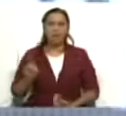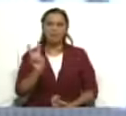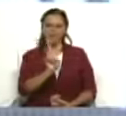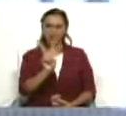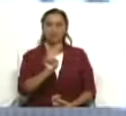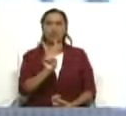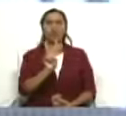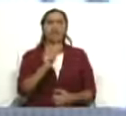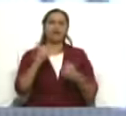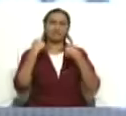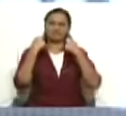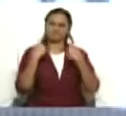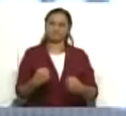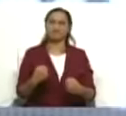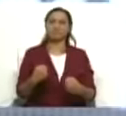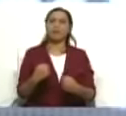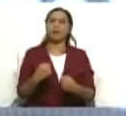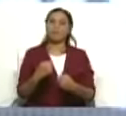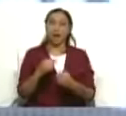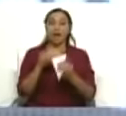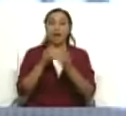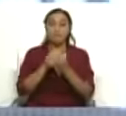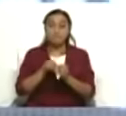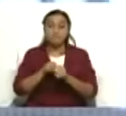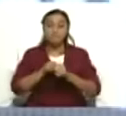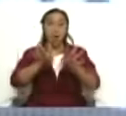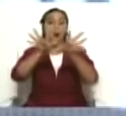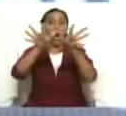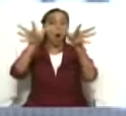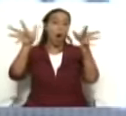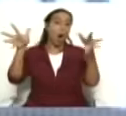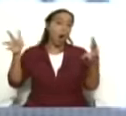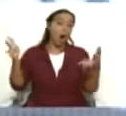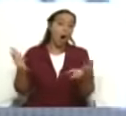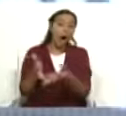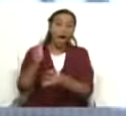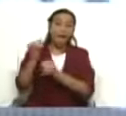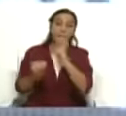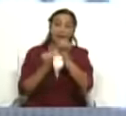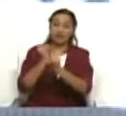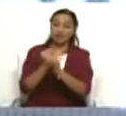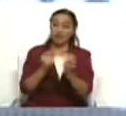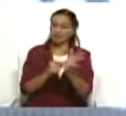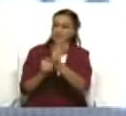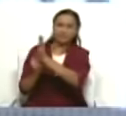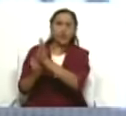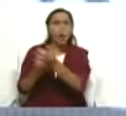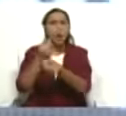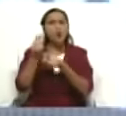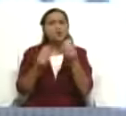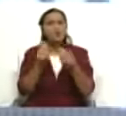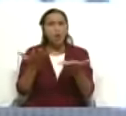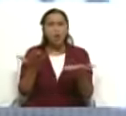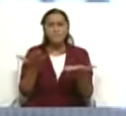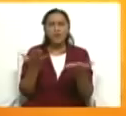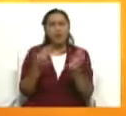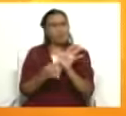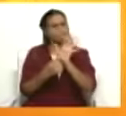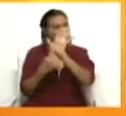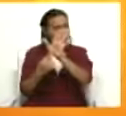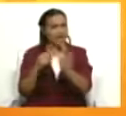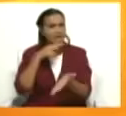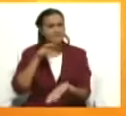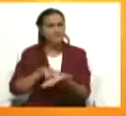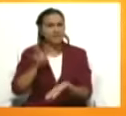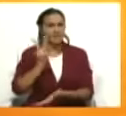colocarnos en ese relieve internacional. ¿De qué manera se puede confrontar esto con la verdad que hoy se vive en nuestro país? Mira, en